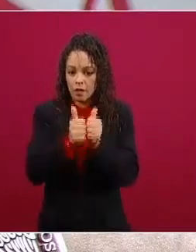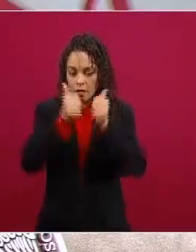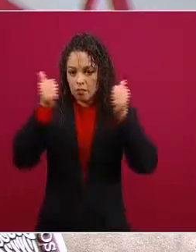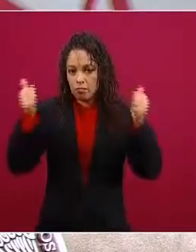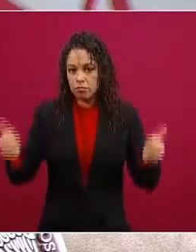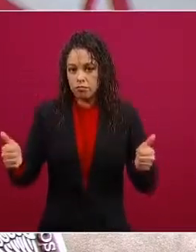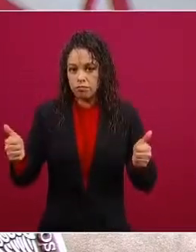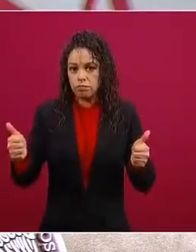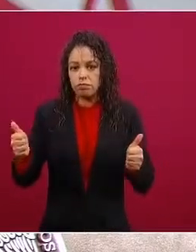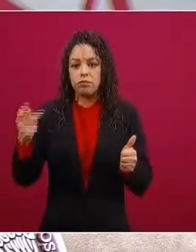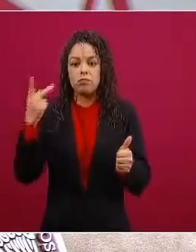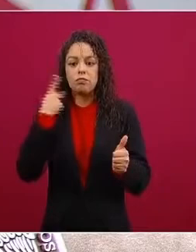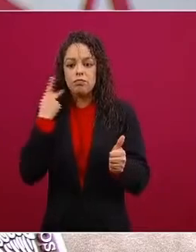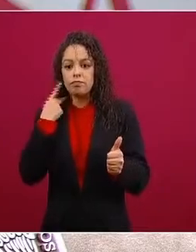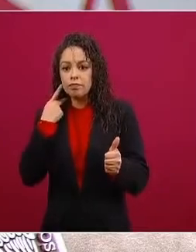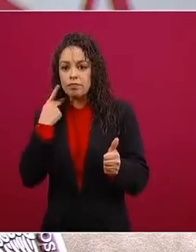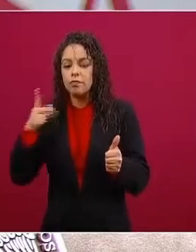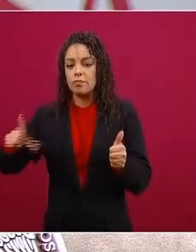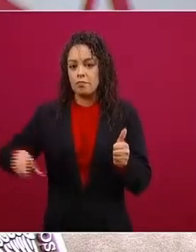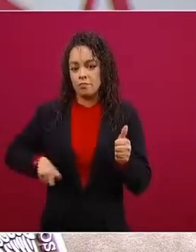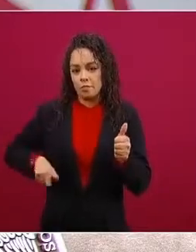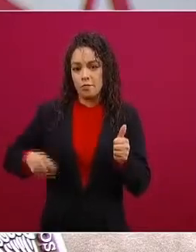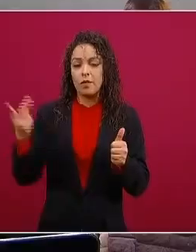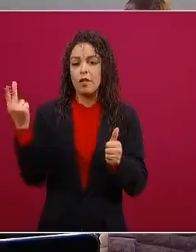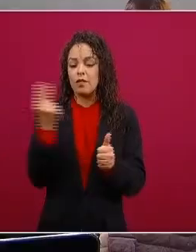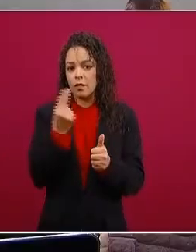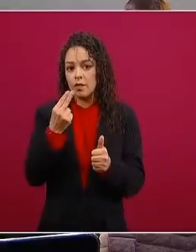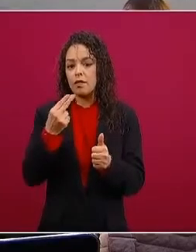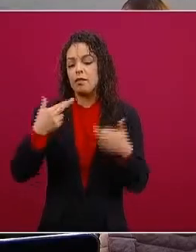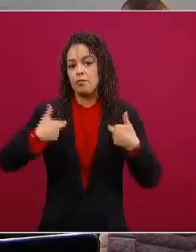gobierno represente a todos los mexicanos